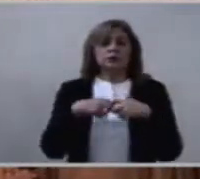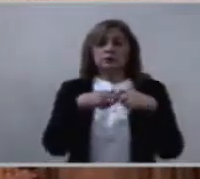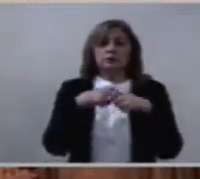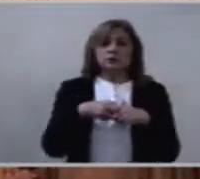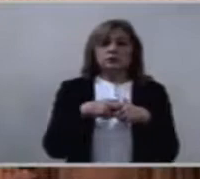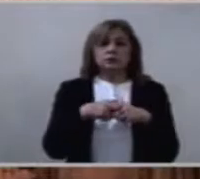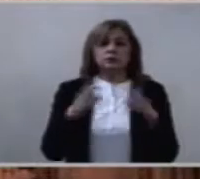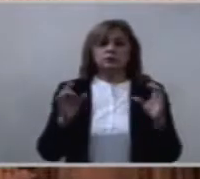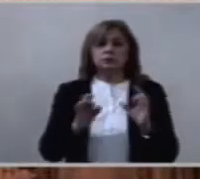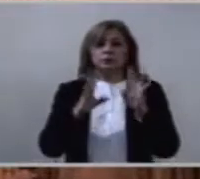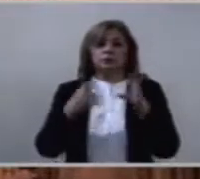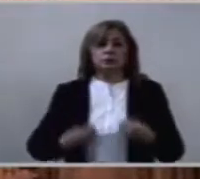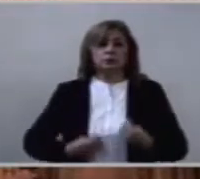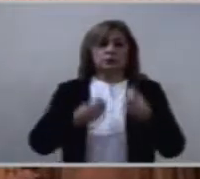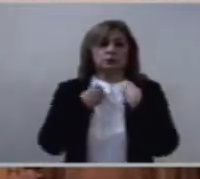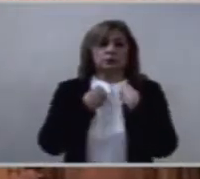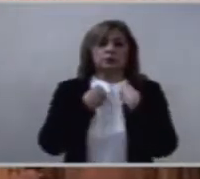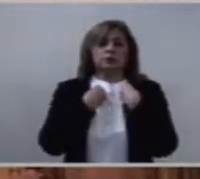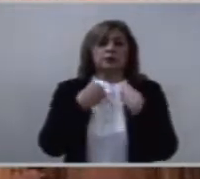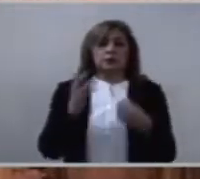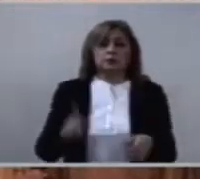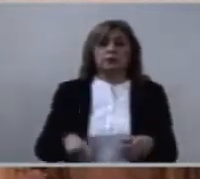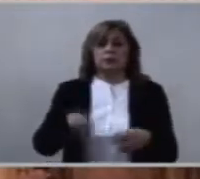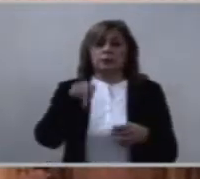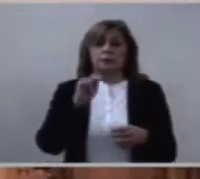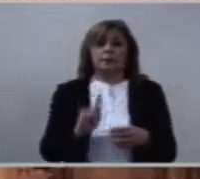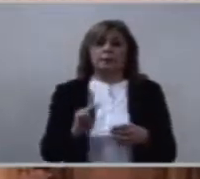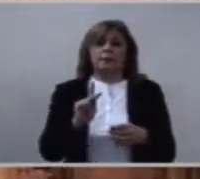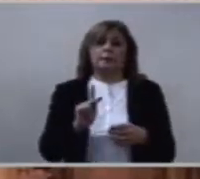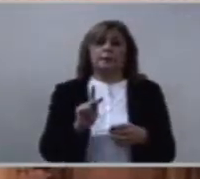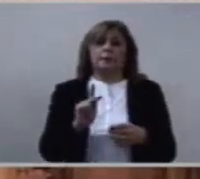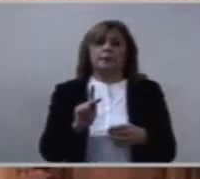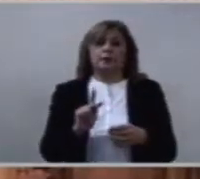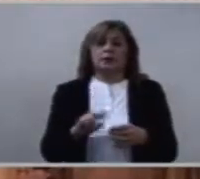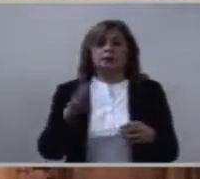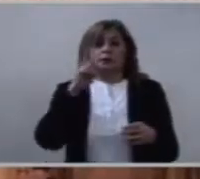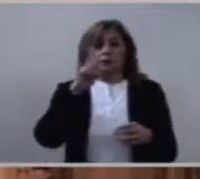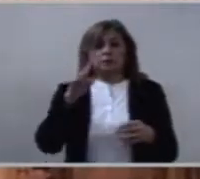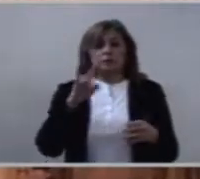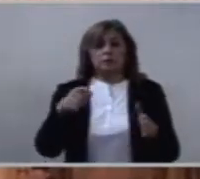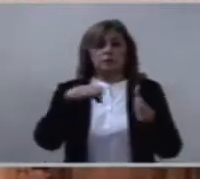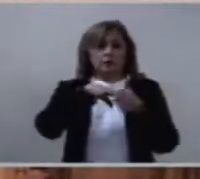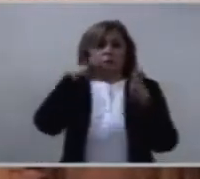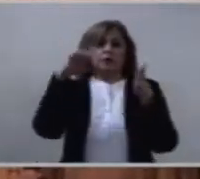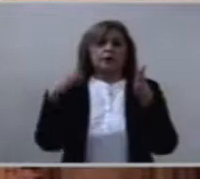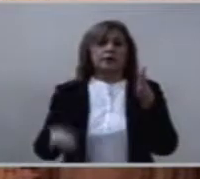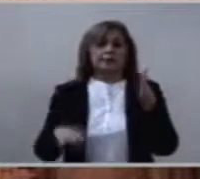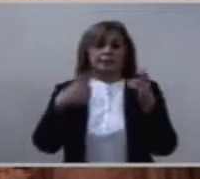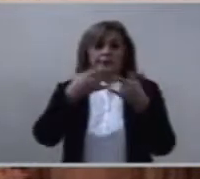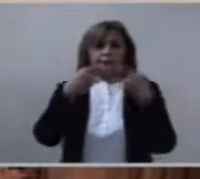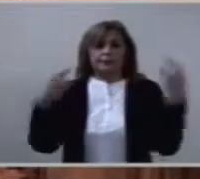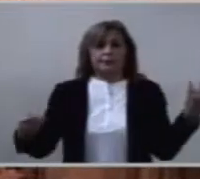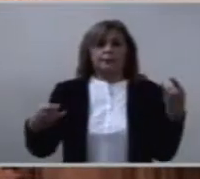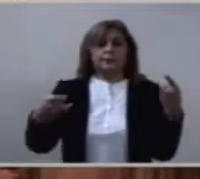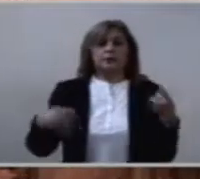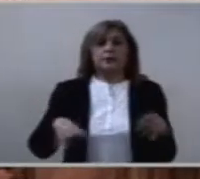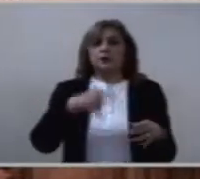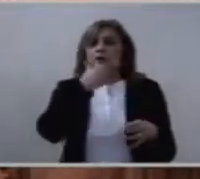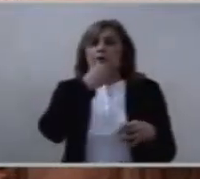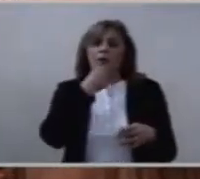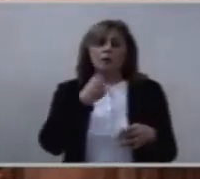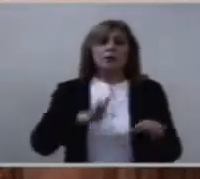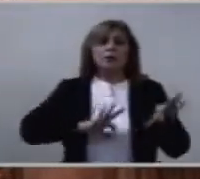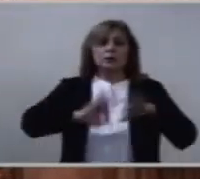hicieron esos trabajadores que se enojaron, porque expresaron lo que